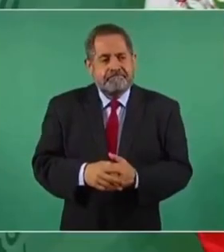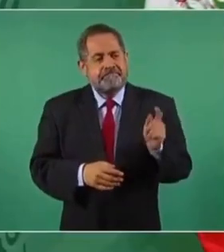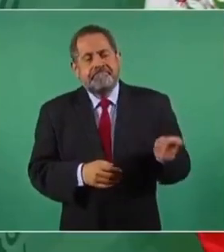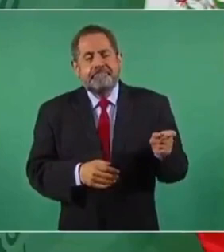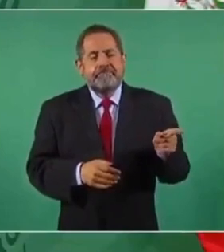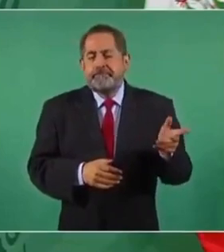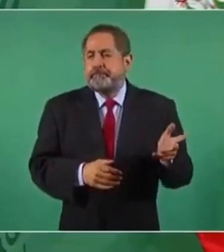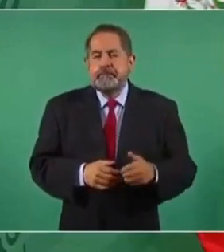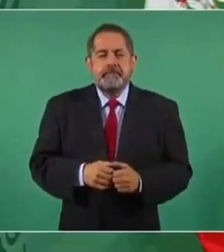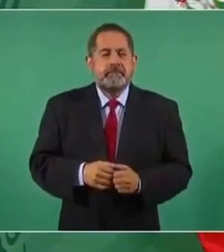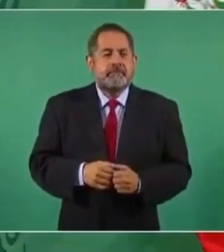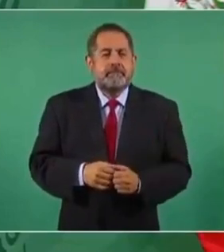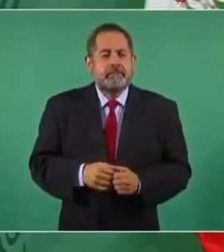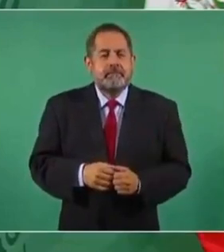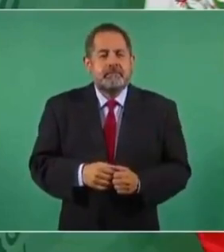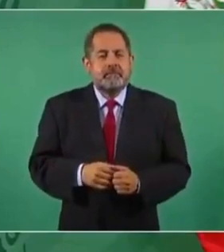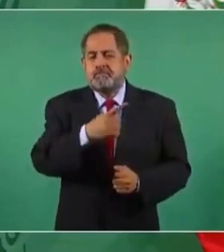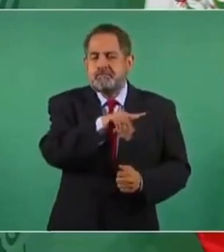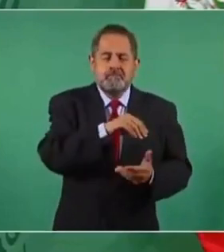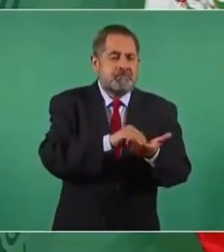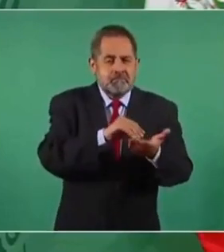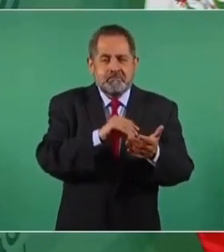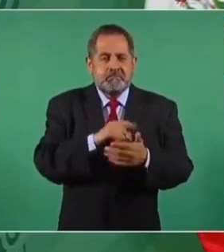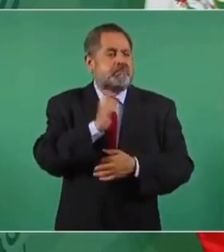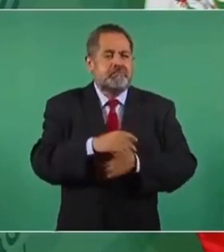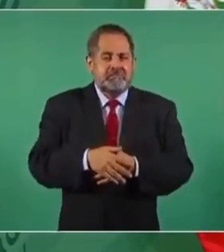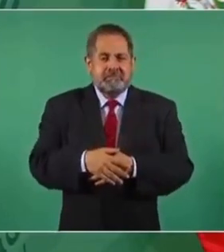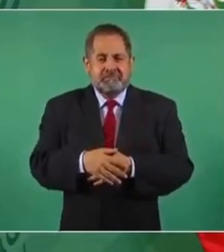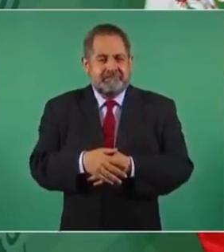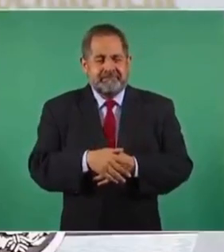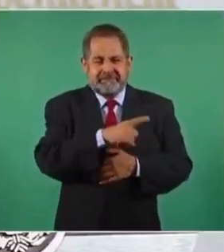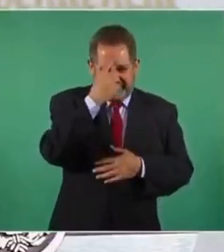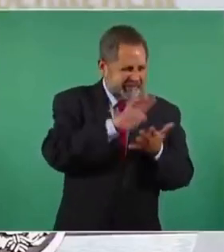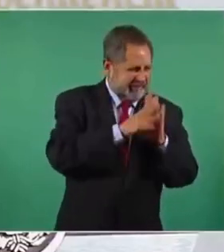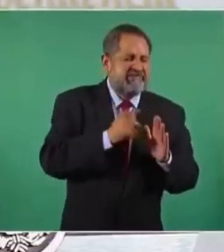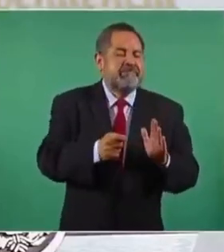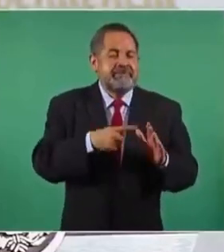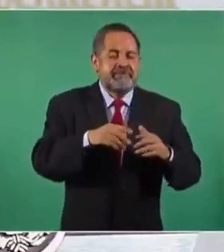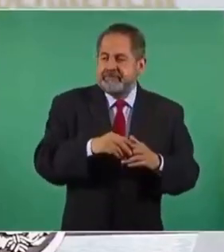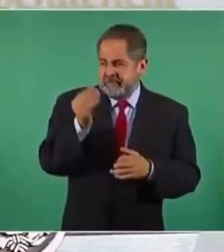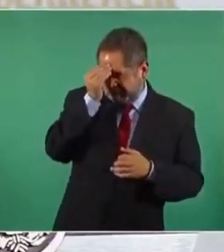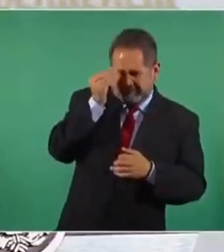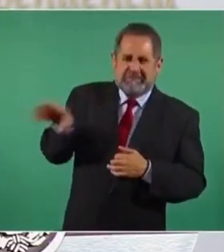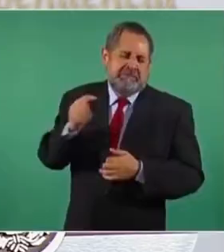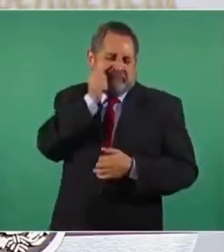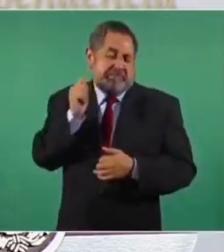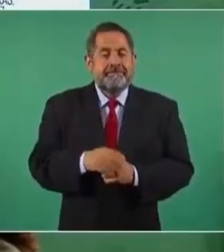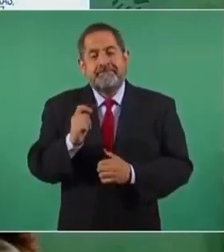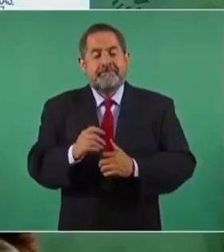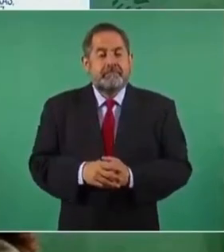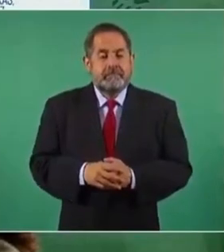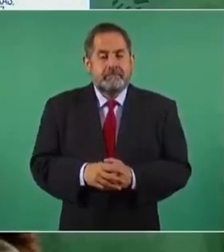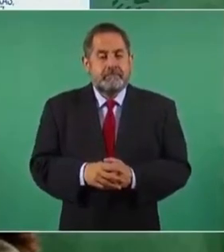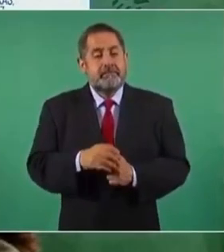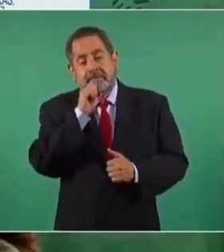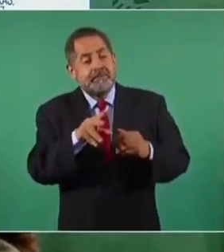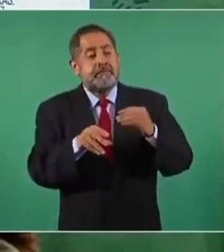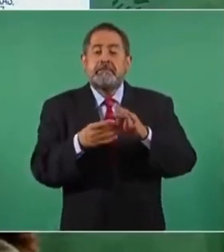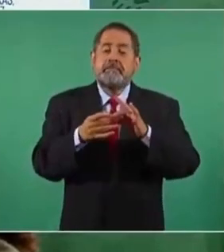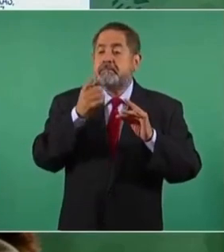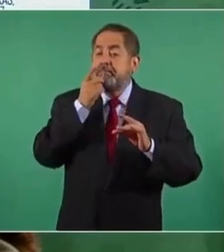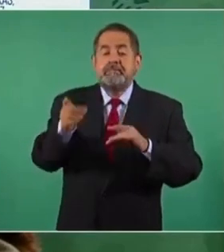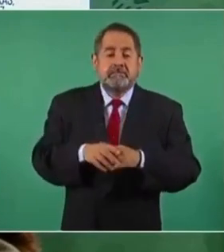se sigue la máxima lámpara del periodismo, que la calumnia cuando no mancha tizna, reportan